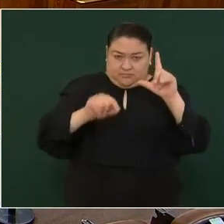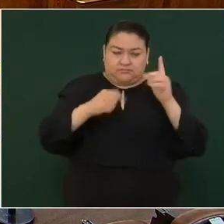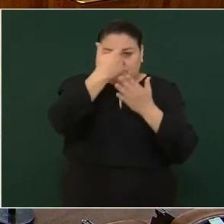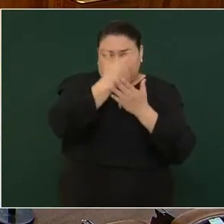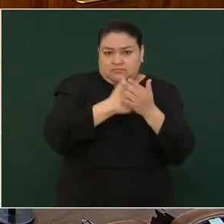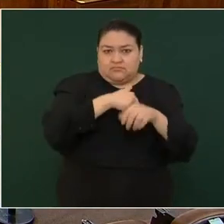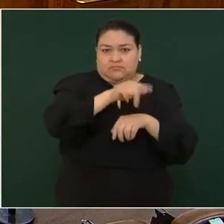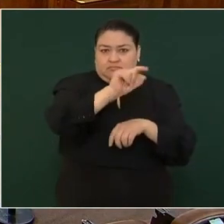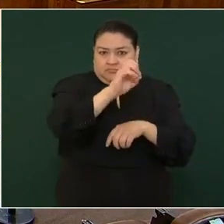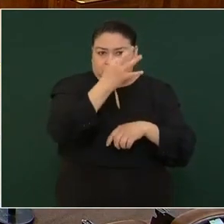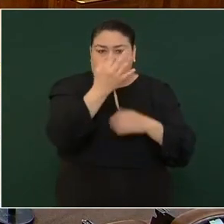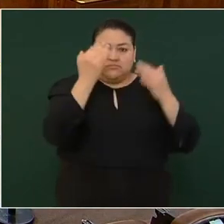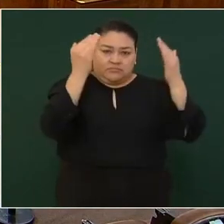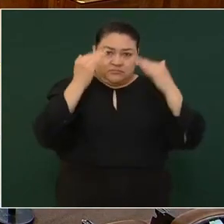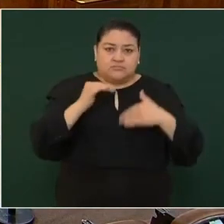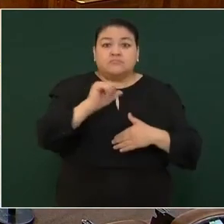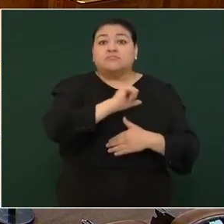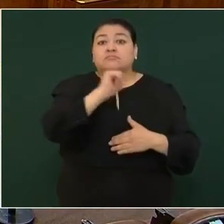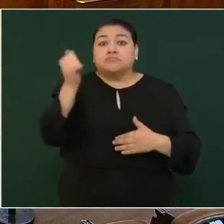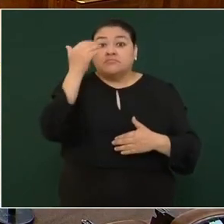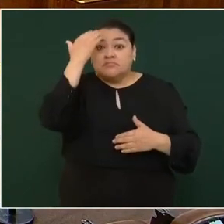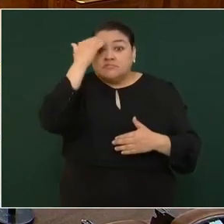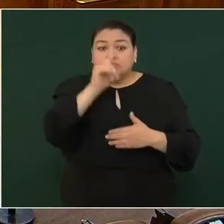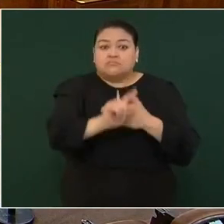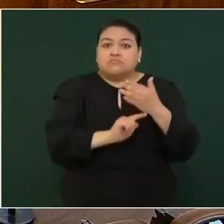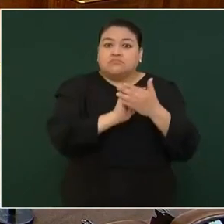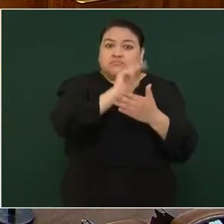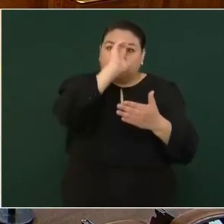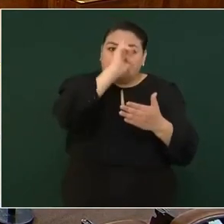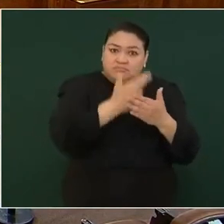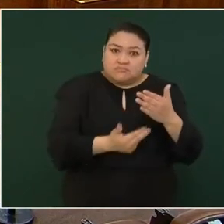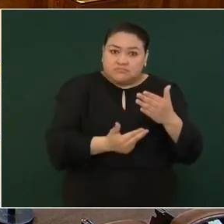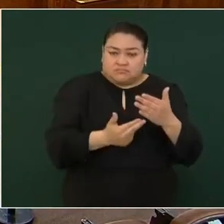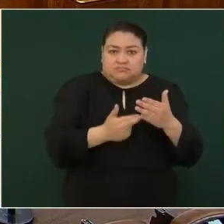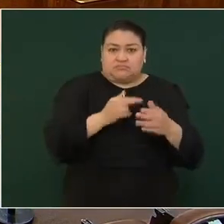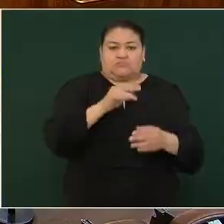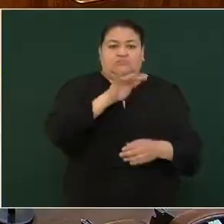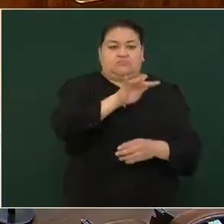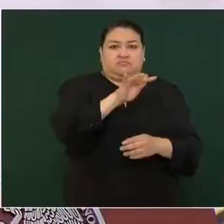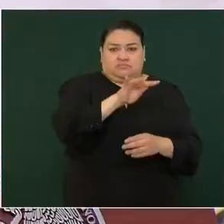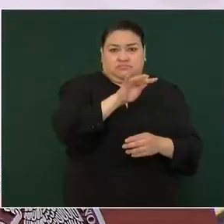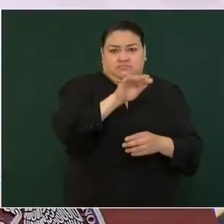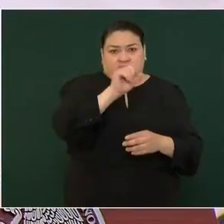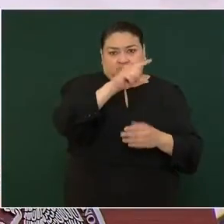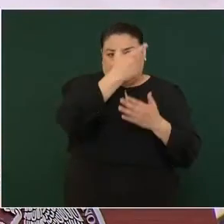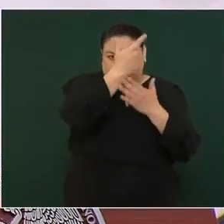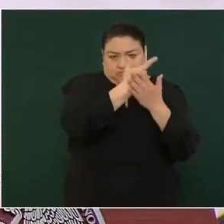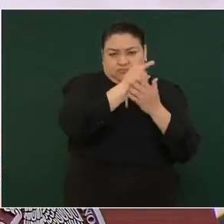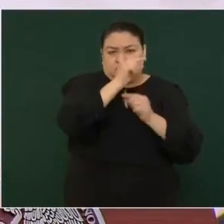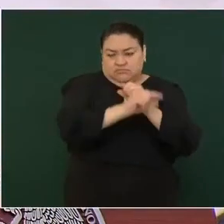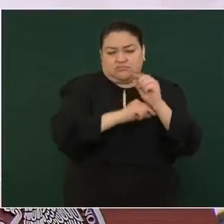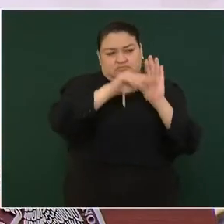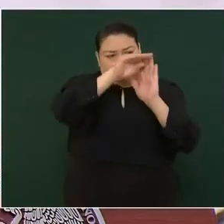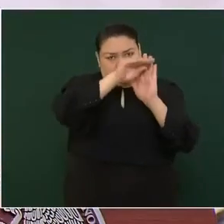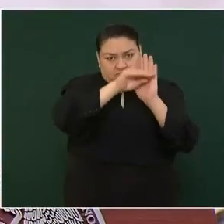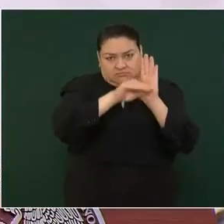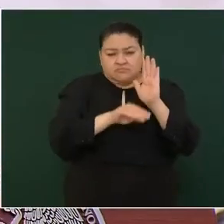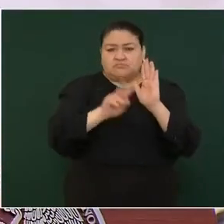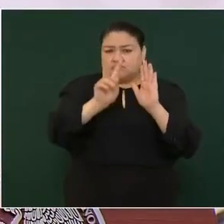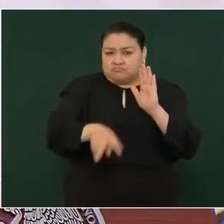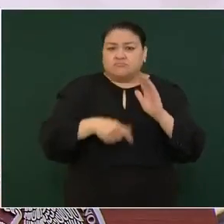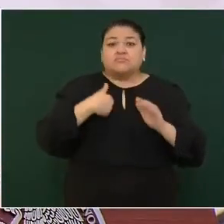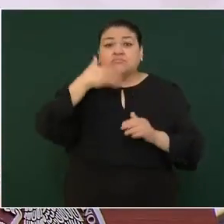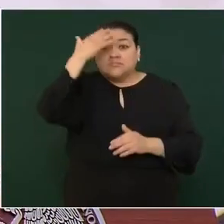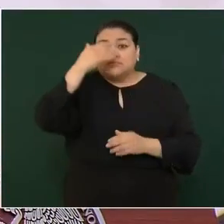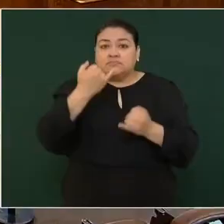Y en delitos de impacto, tiene el 19 lugar a nivel nacional y con la tendencia hacia la baja. Vamos